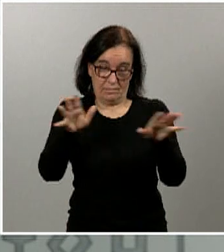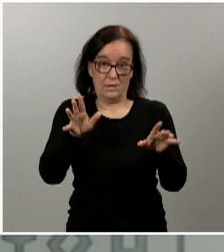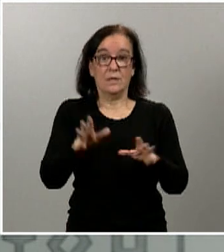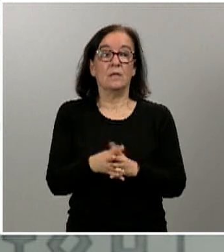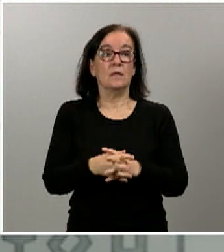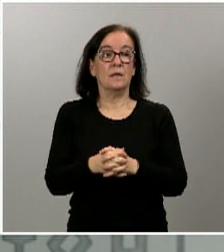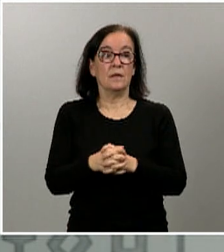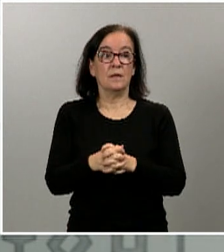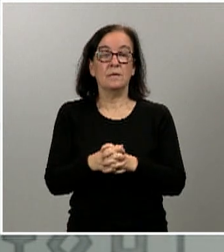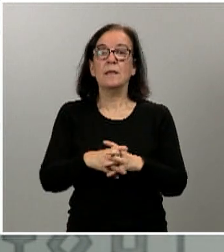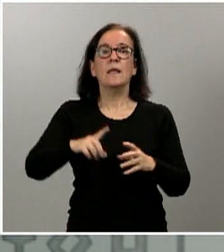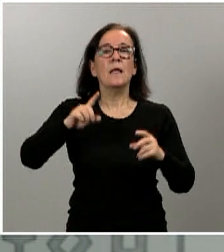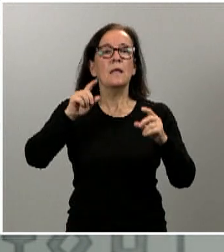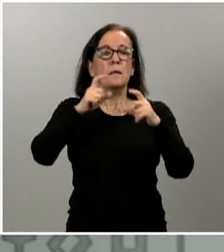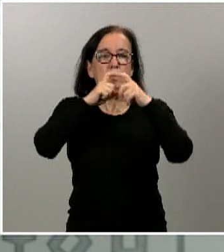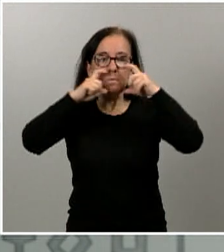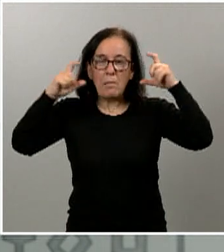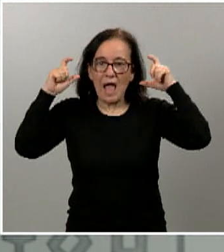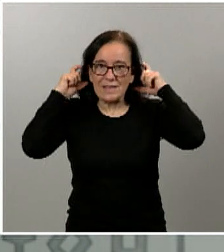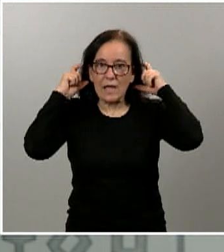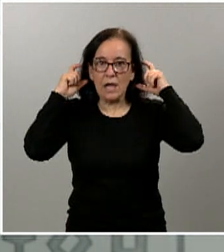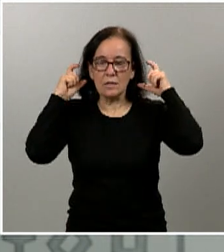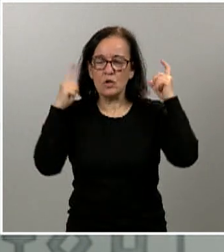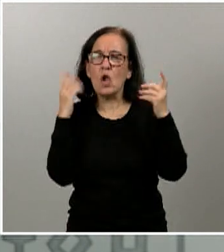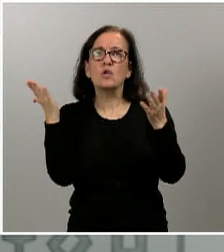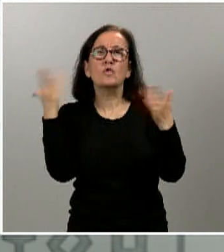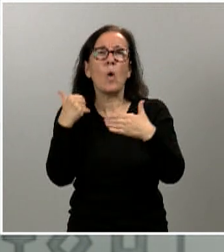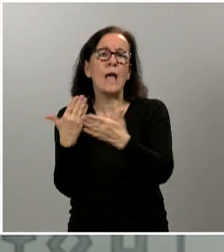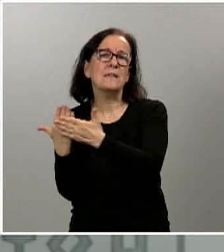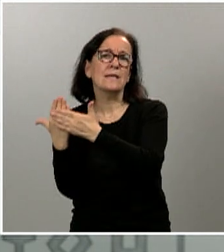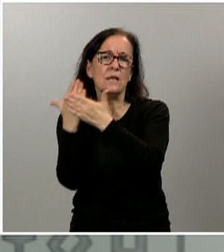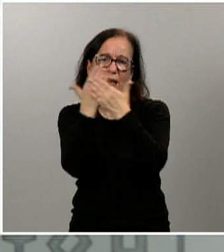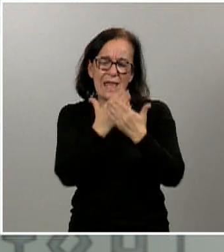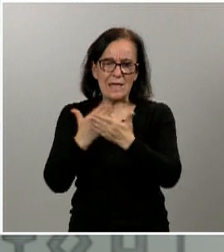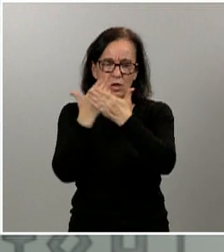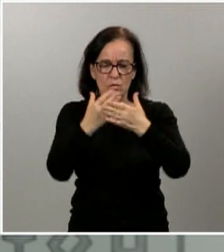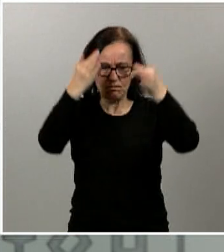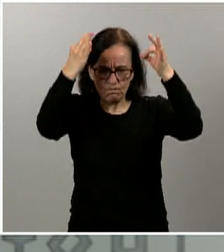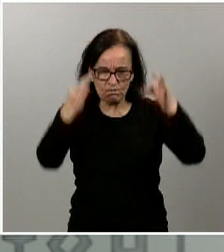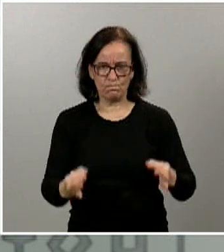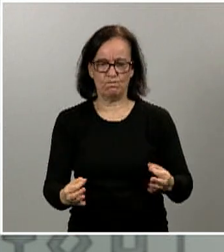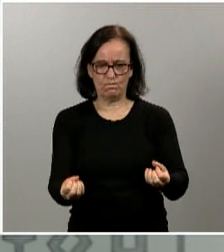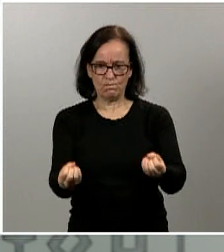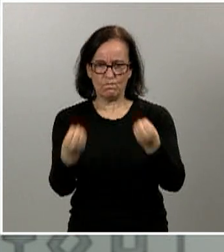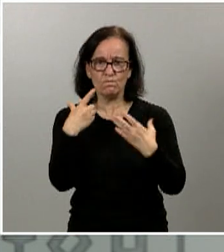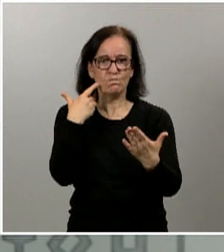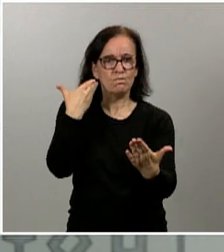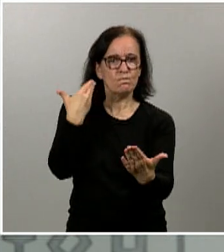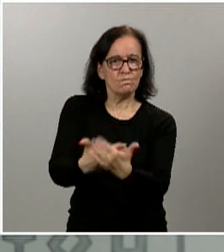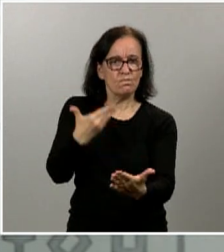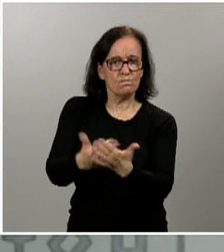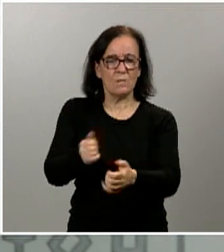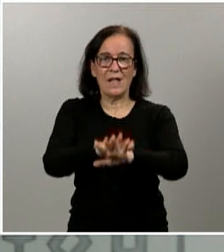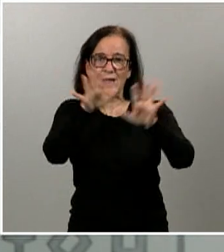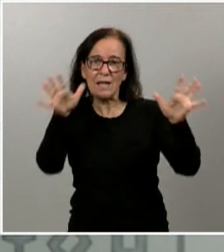Las mascarillas, aunque no hay estudios firmes con una evidencia clara de su